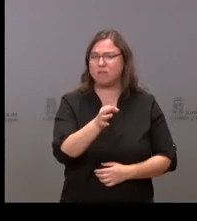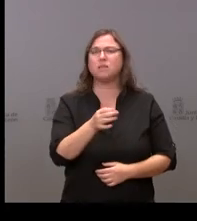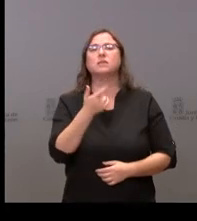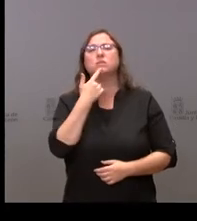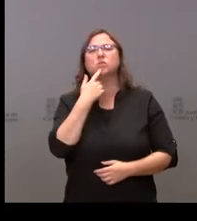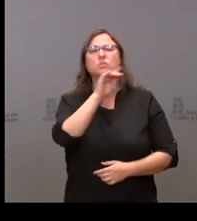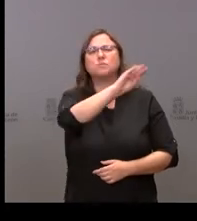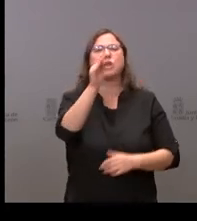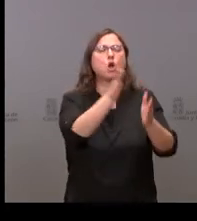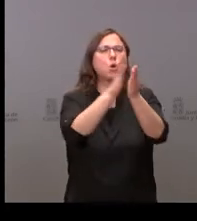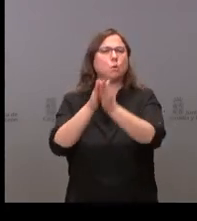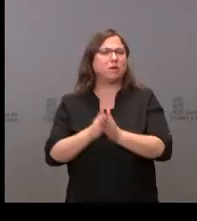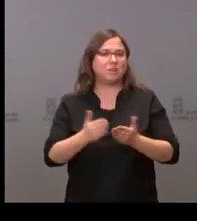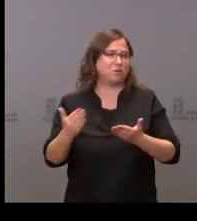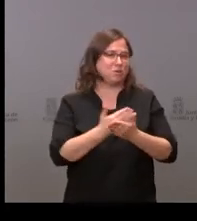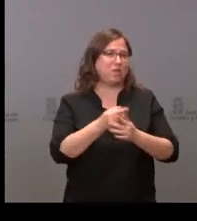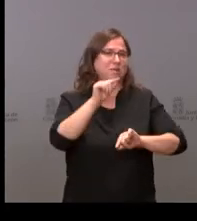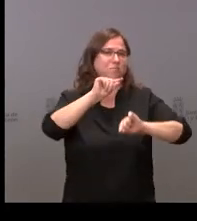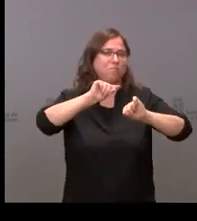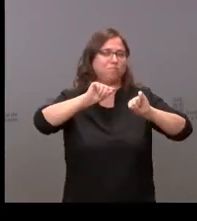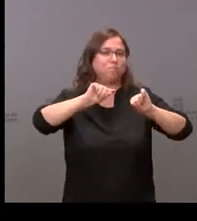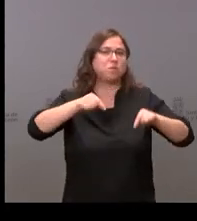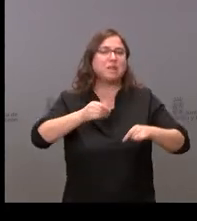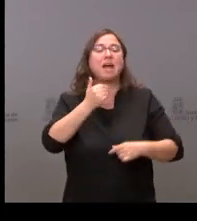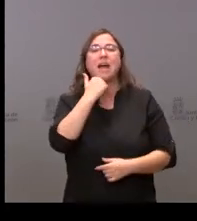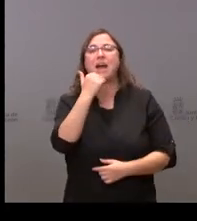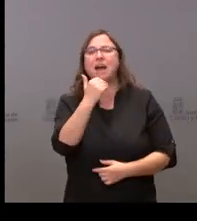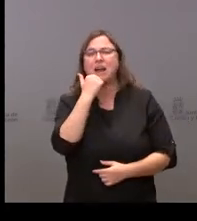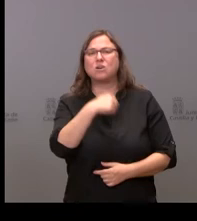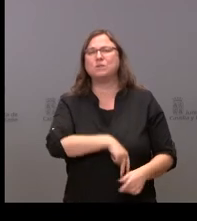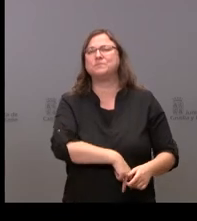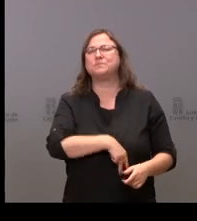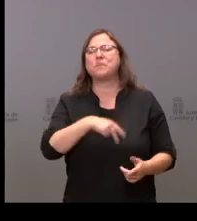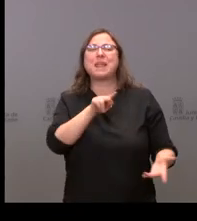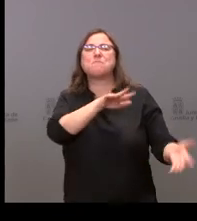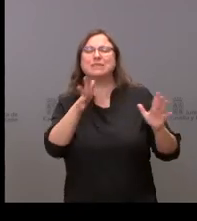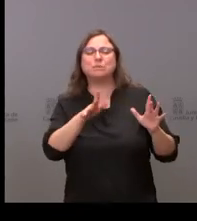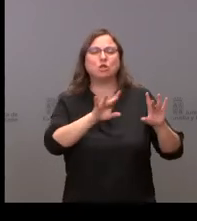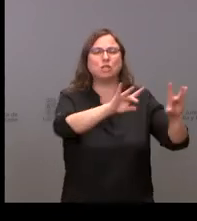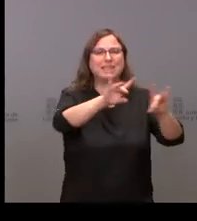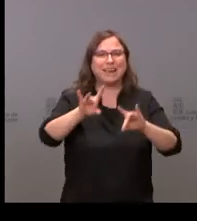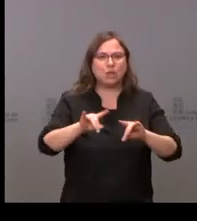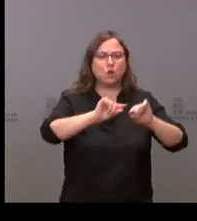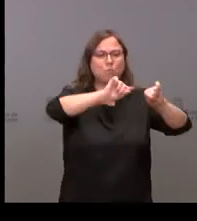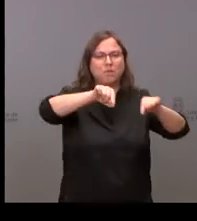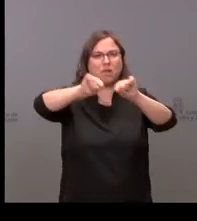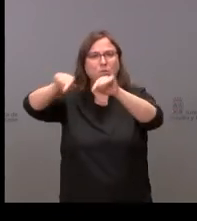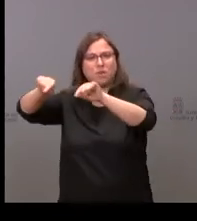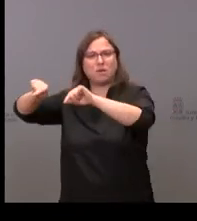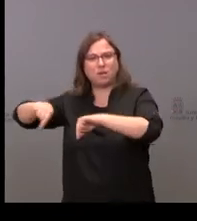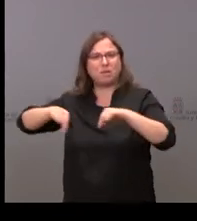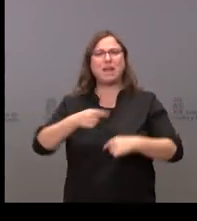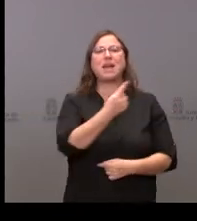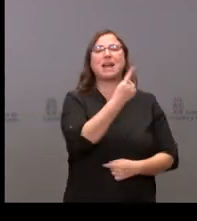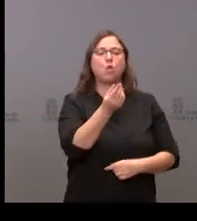provincias no sé si nos podrían avanzar aunque sean cifras globales un reparto territorializado por provincias de la inversión